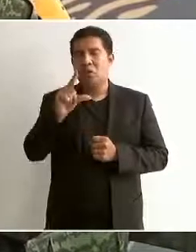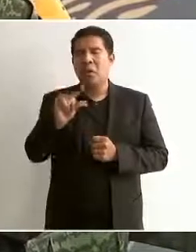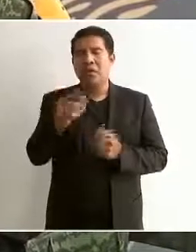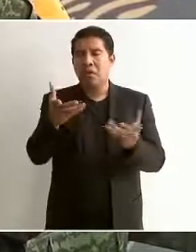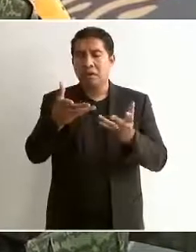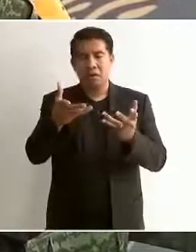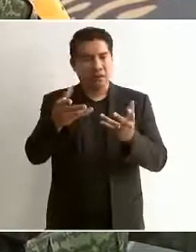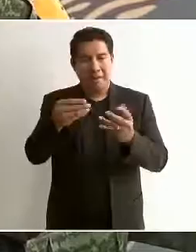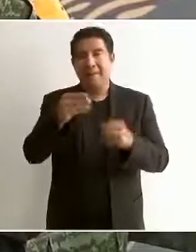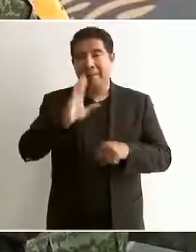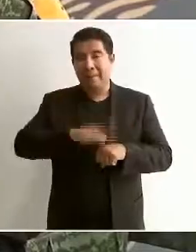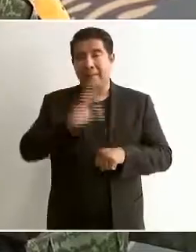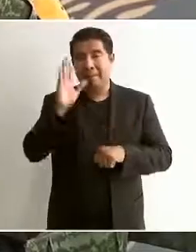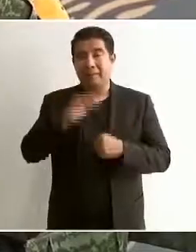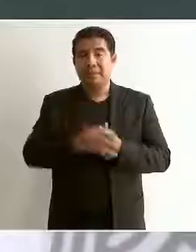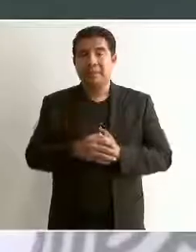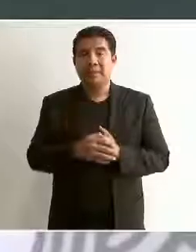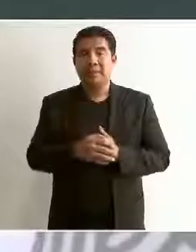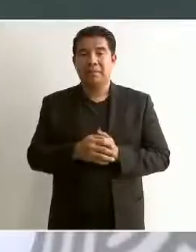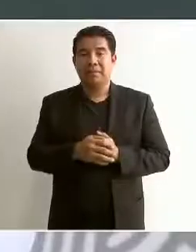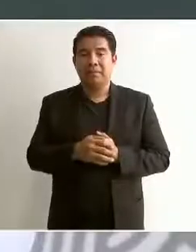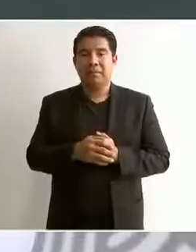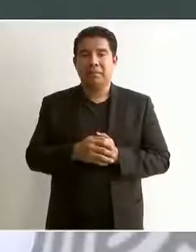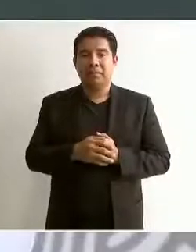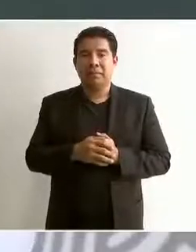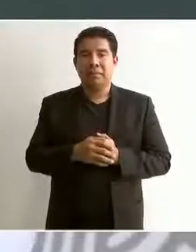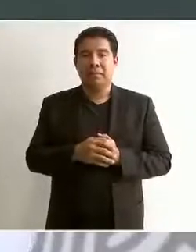porque es